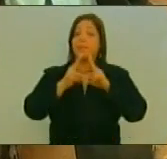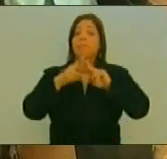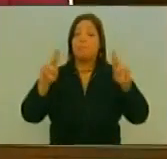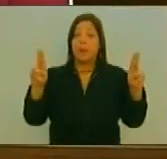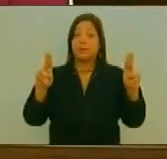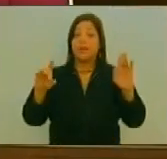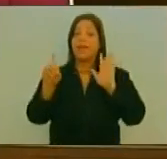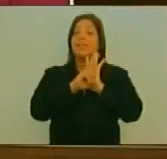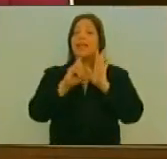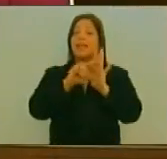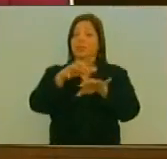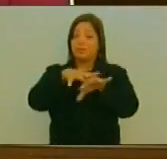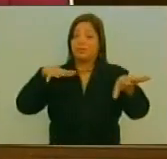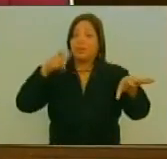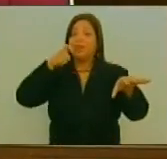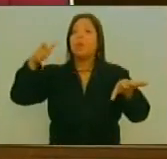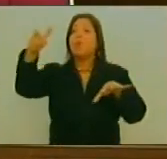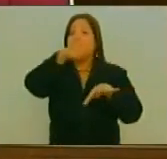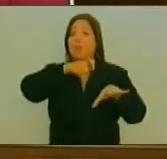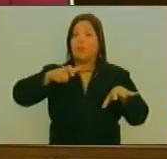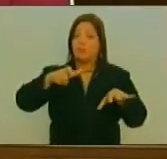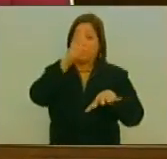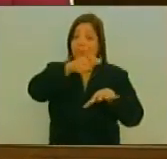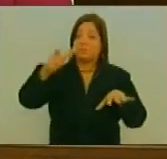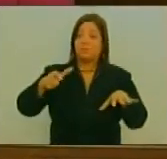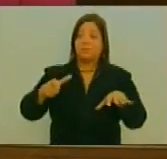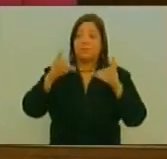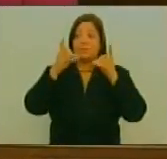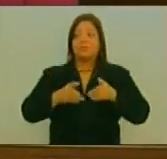Es Un Derecho Colectivo De Los Pueblos Y